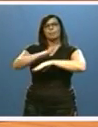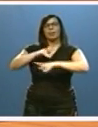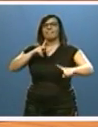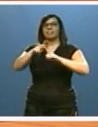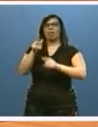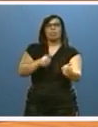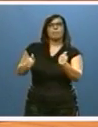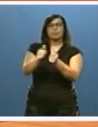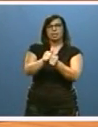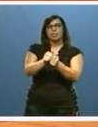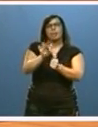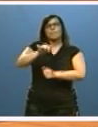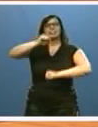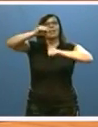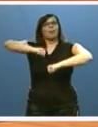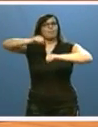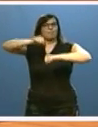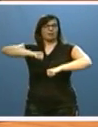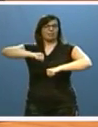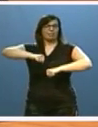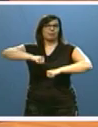dependencia y el envejecimiento activo.